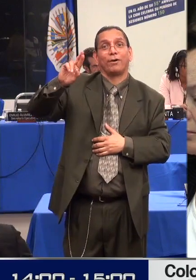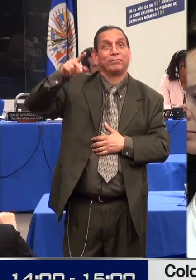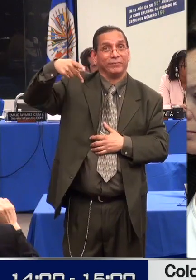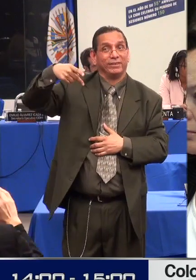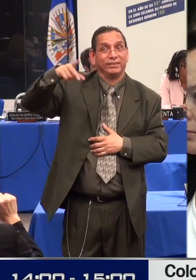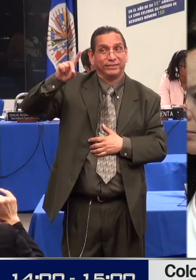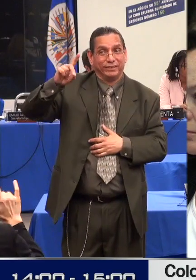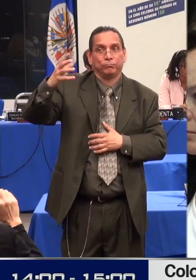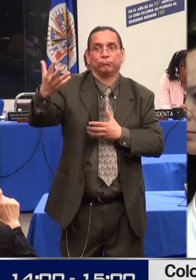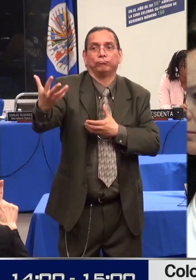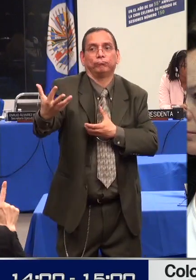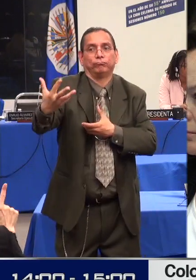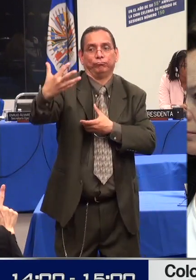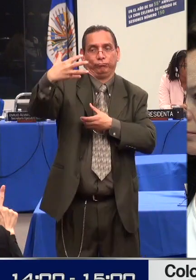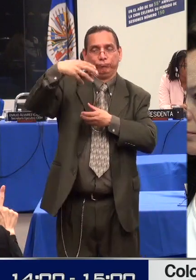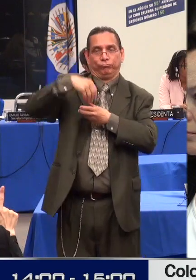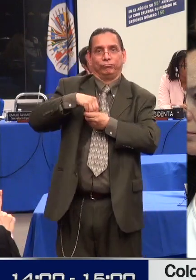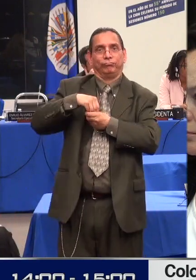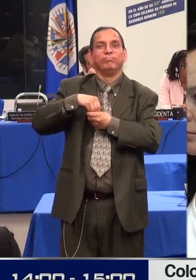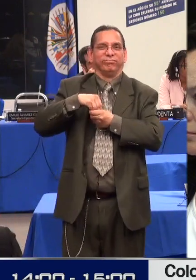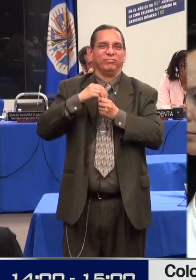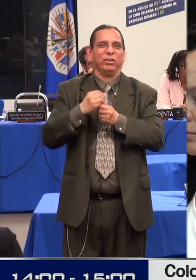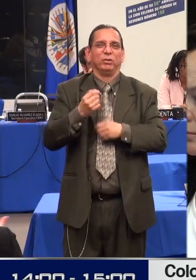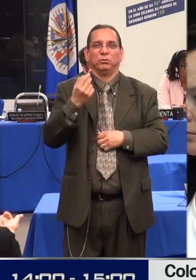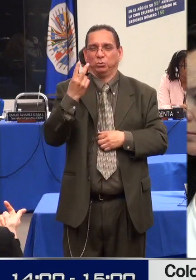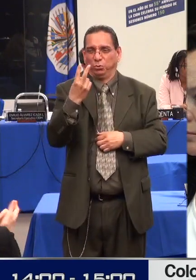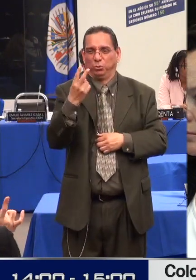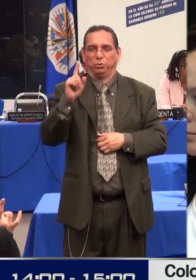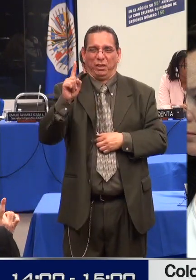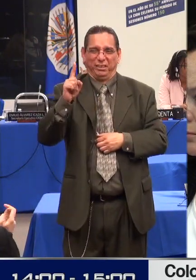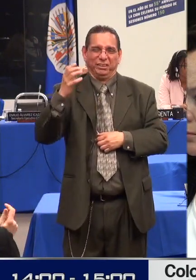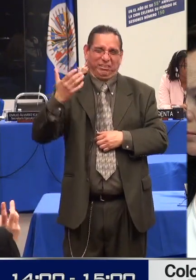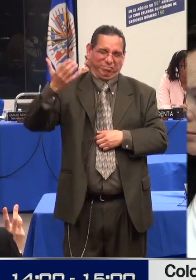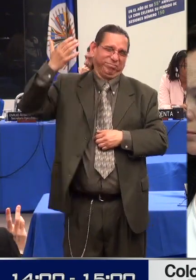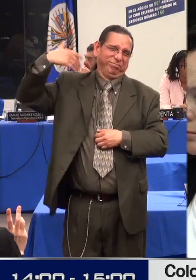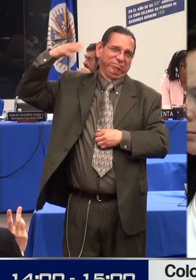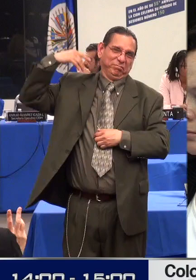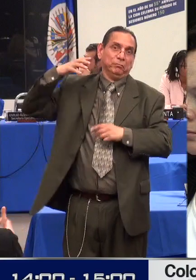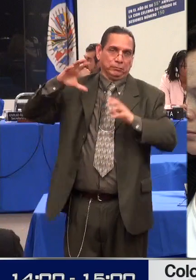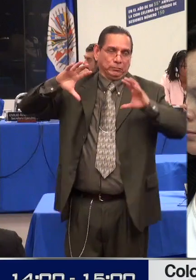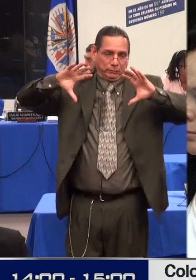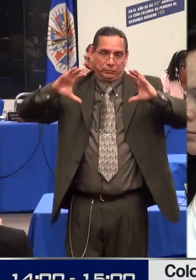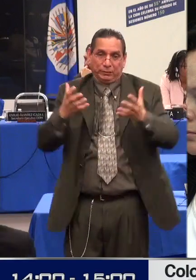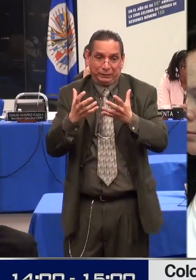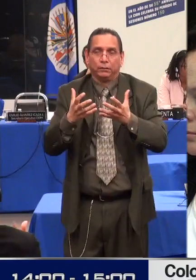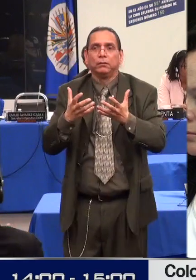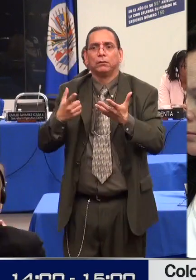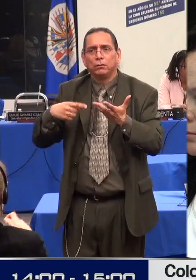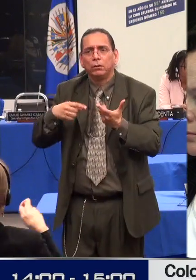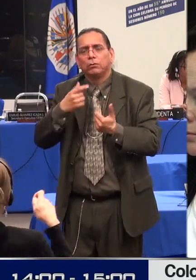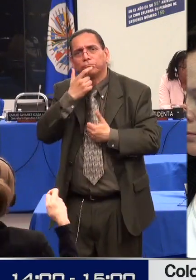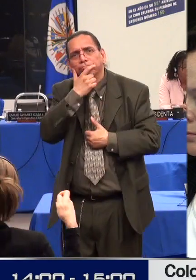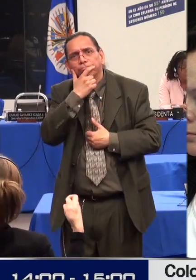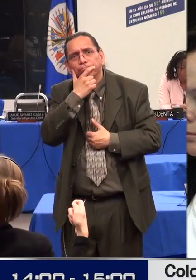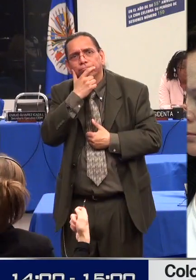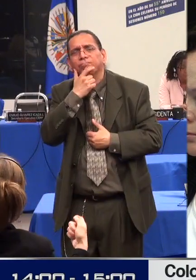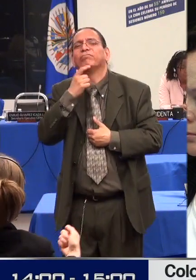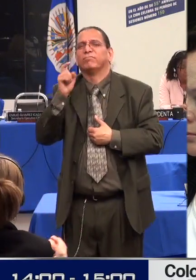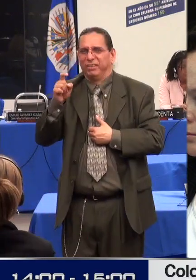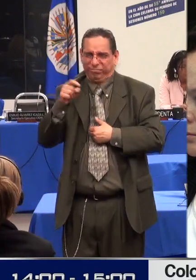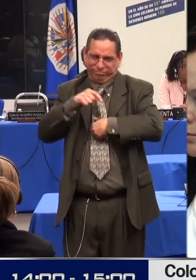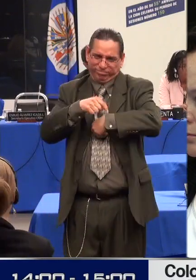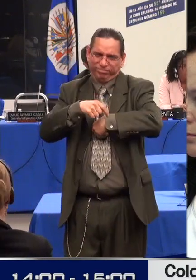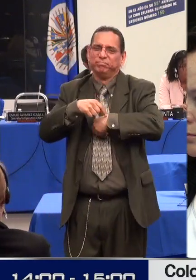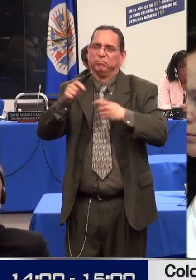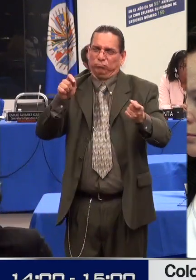contempló la necesidad de promover e implementar ajustes y reformas a la interdicción judicial, de manera que desarrolle un